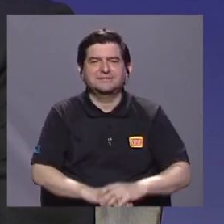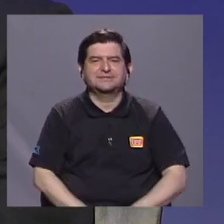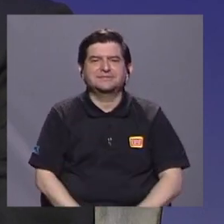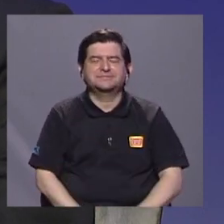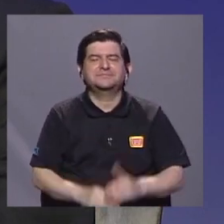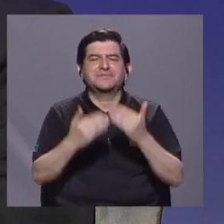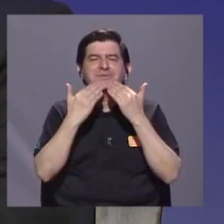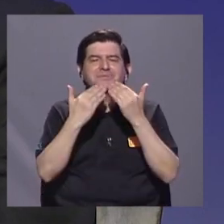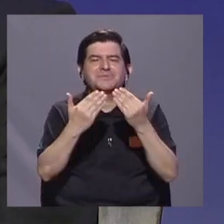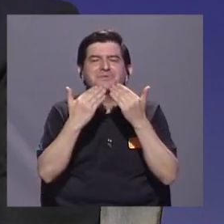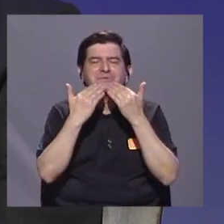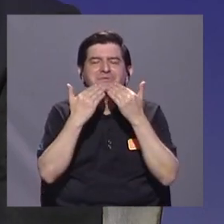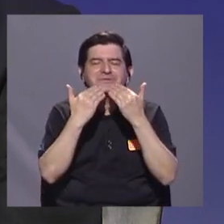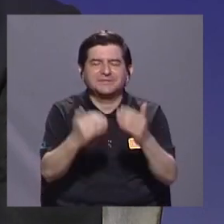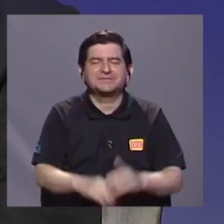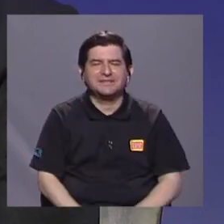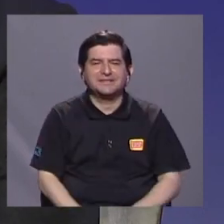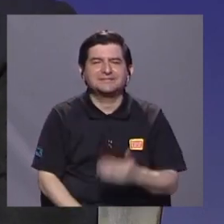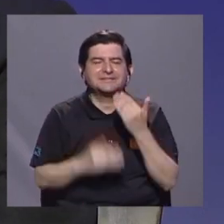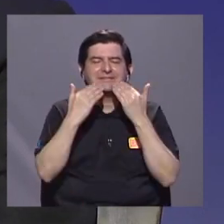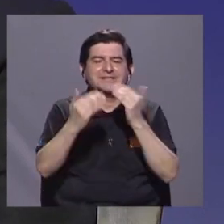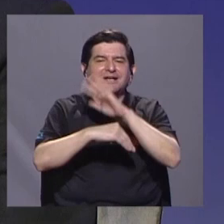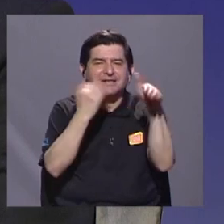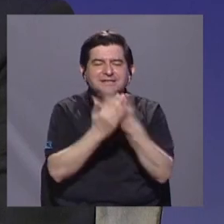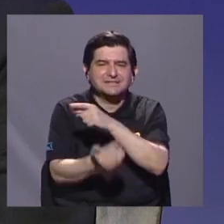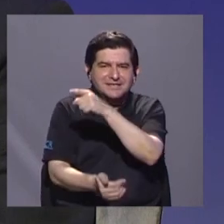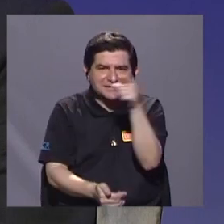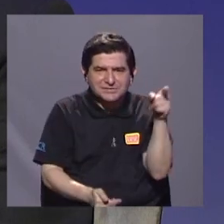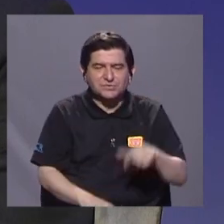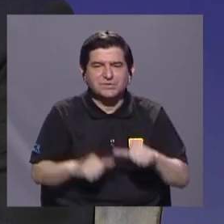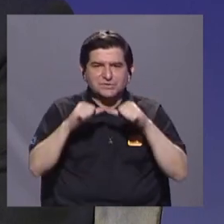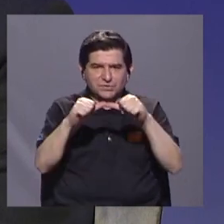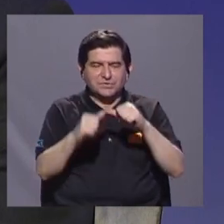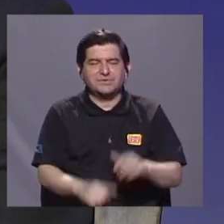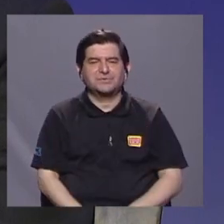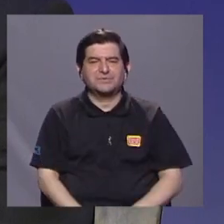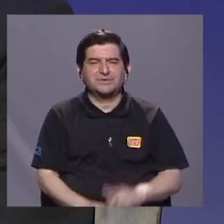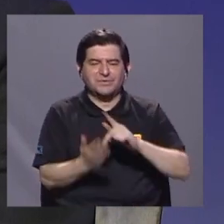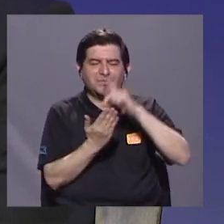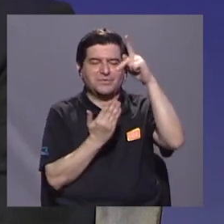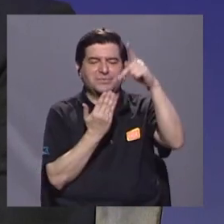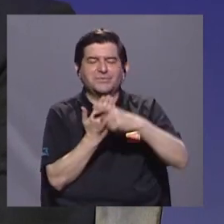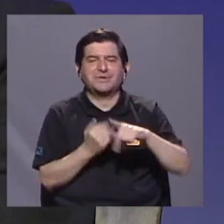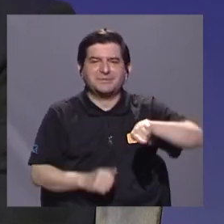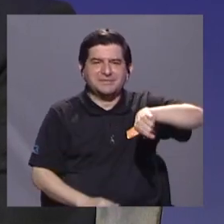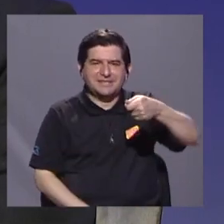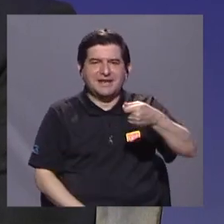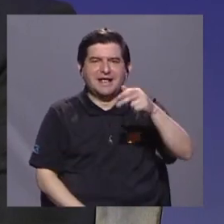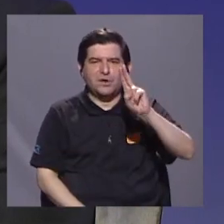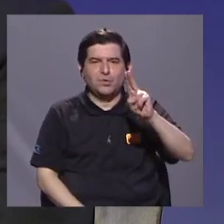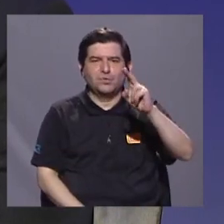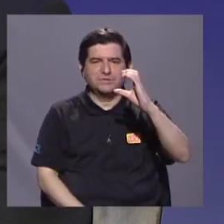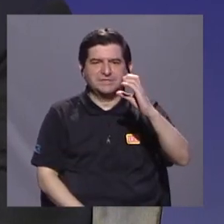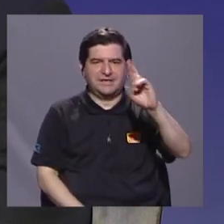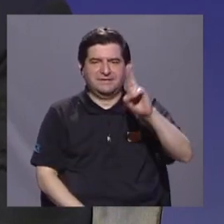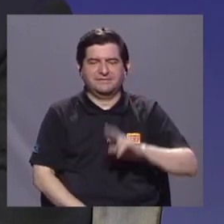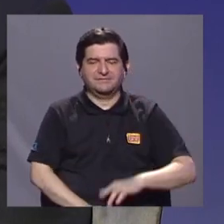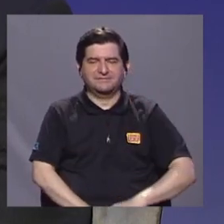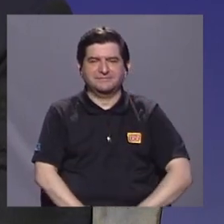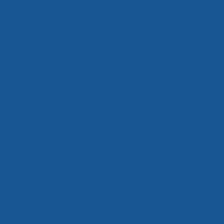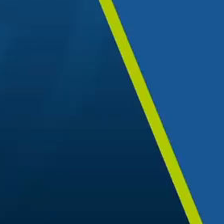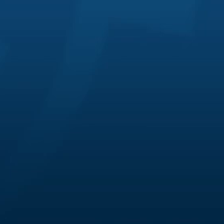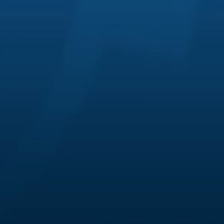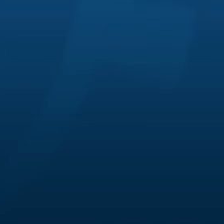Muchísimas gracias. Gracias a todas y todos ustedes. Continúen con la programación de Canal UCR. Oseri.